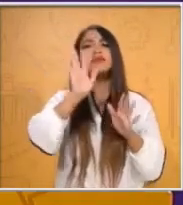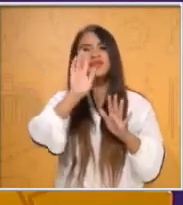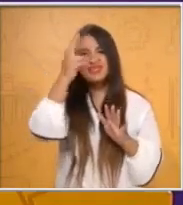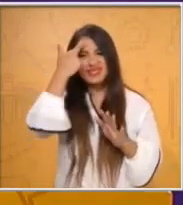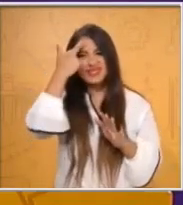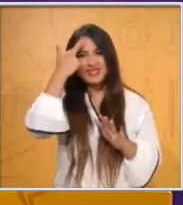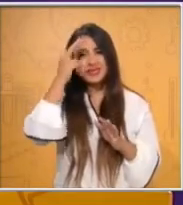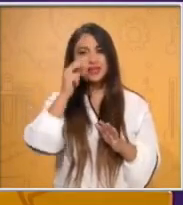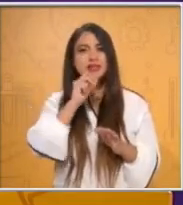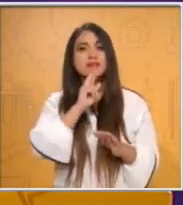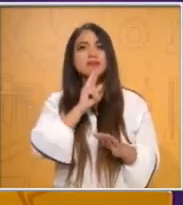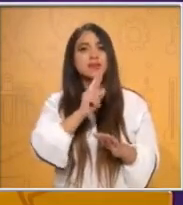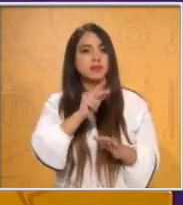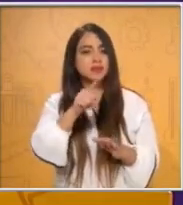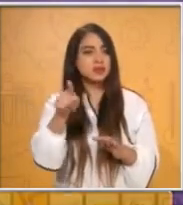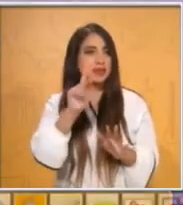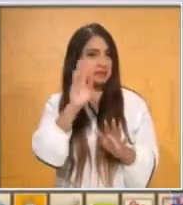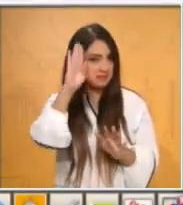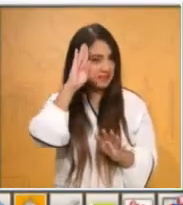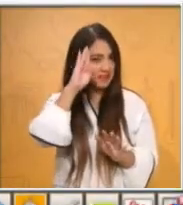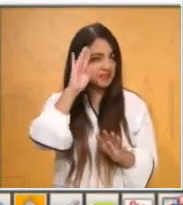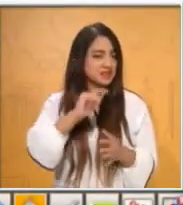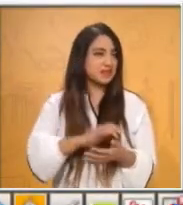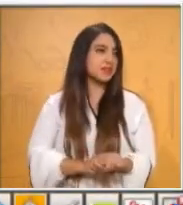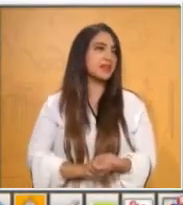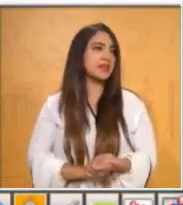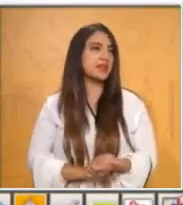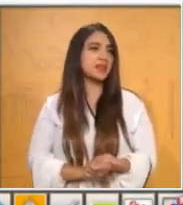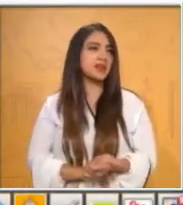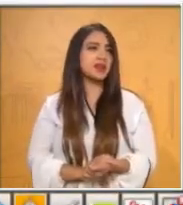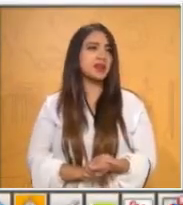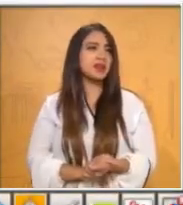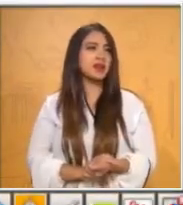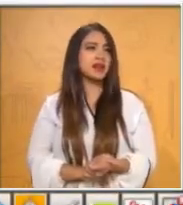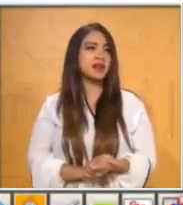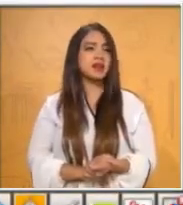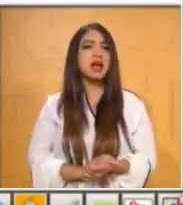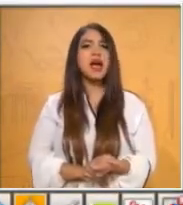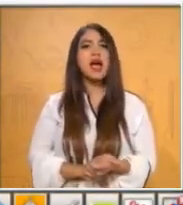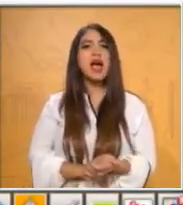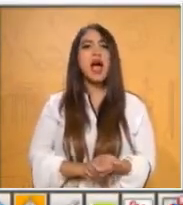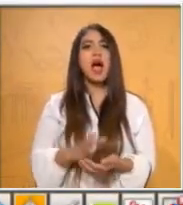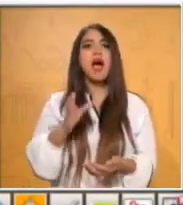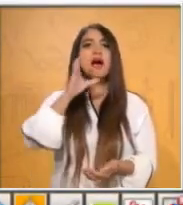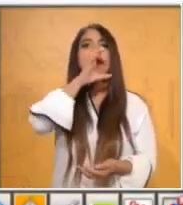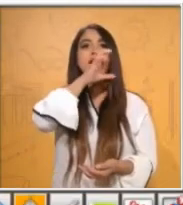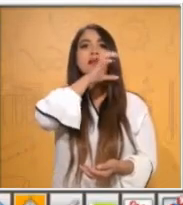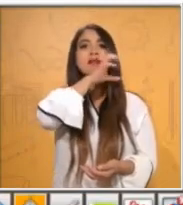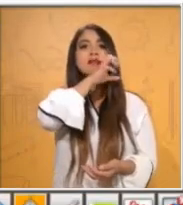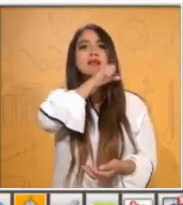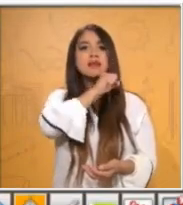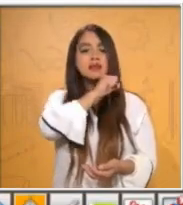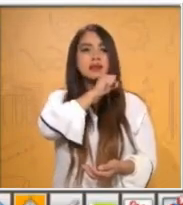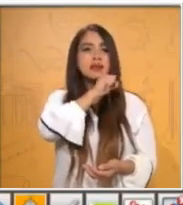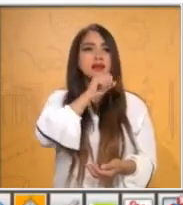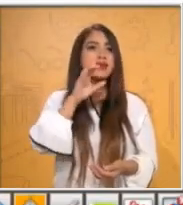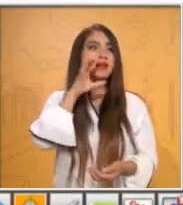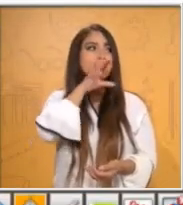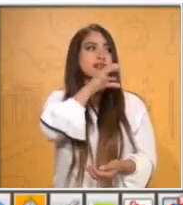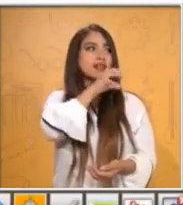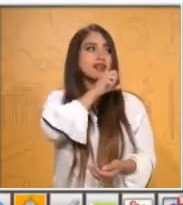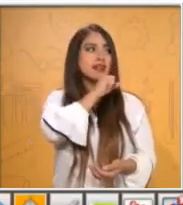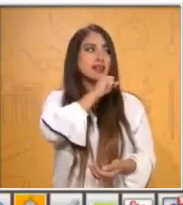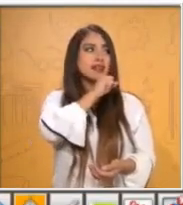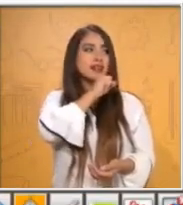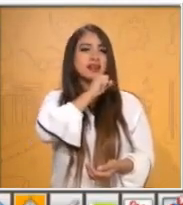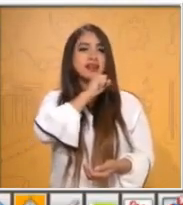hayas podido resolver. Y la respuesta es calor. ¿Qué pensabas? ¿Era un color? Sí. Pon